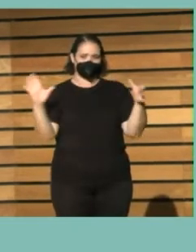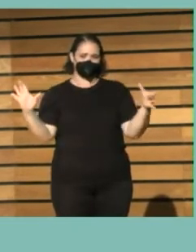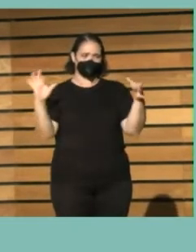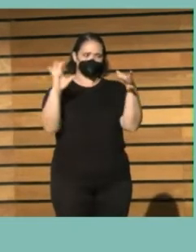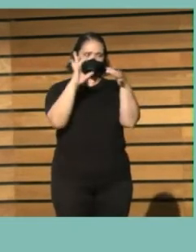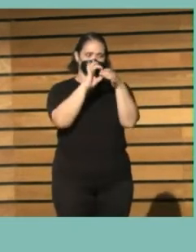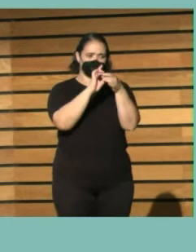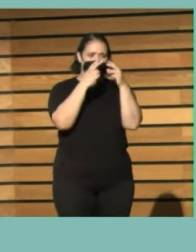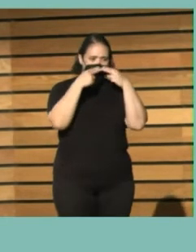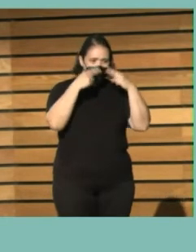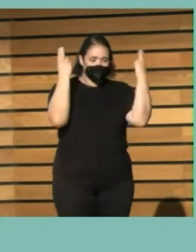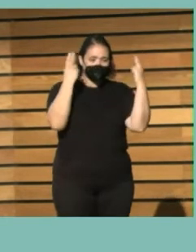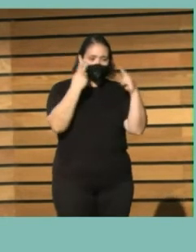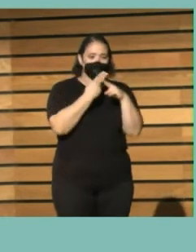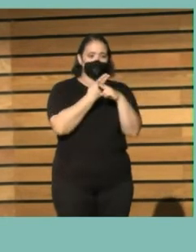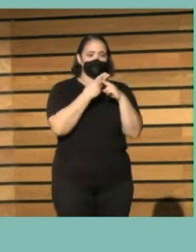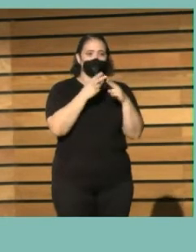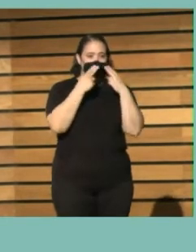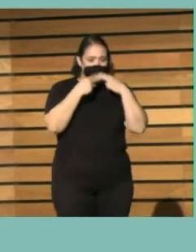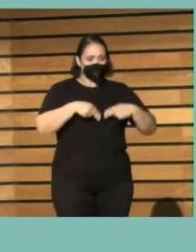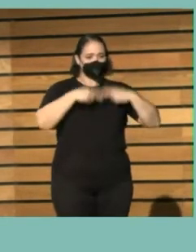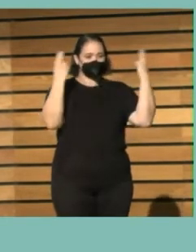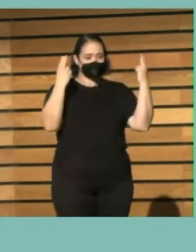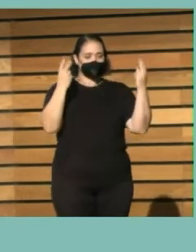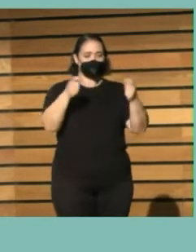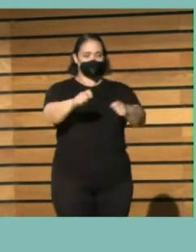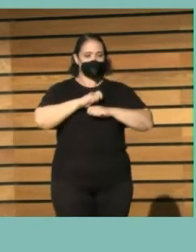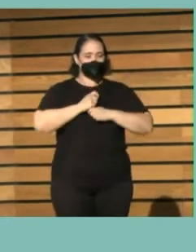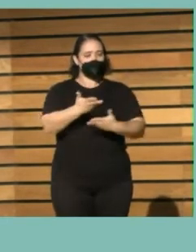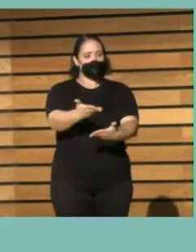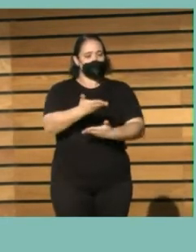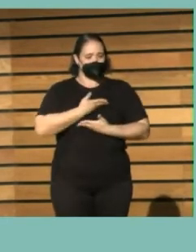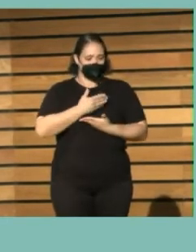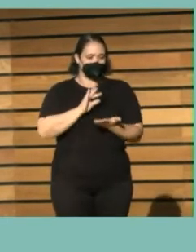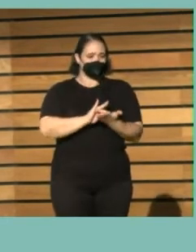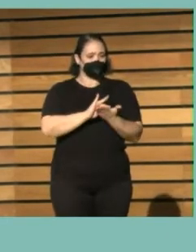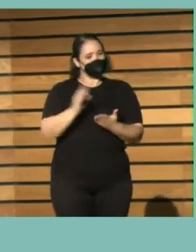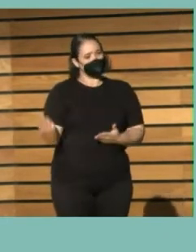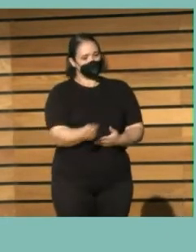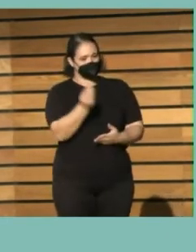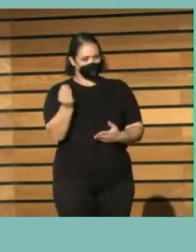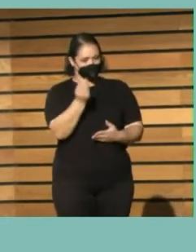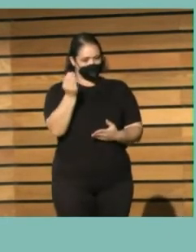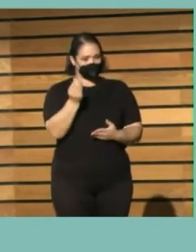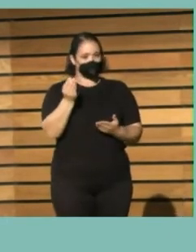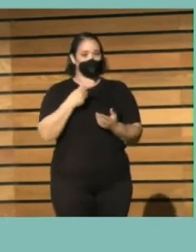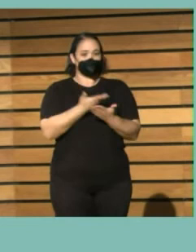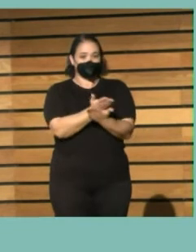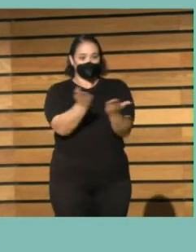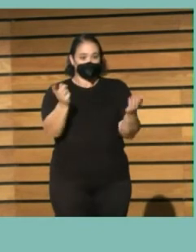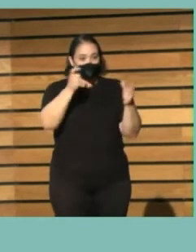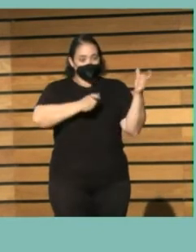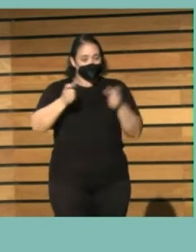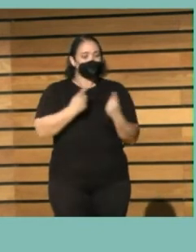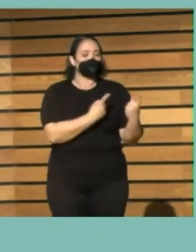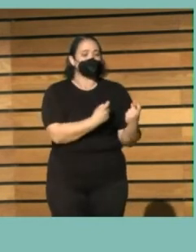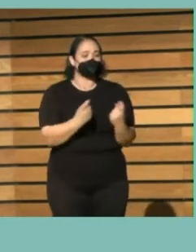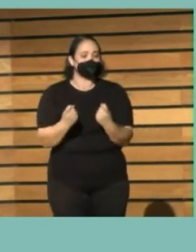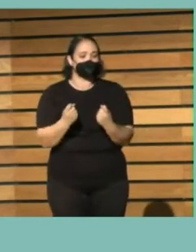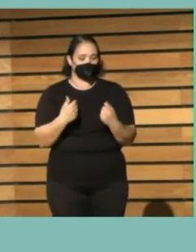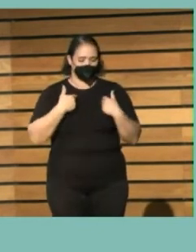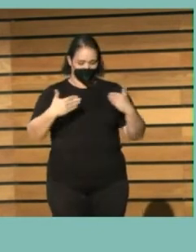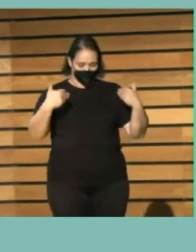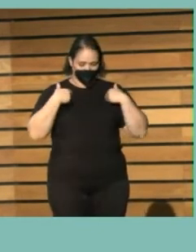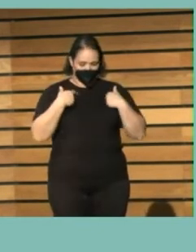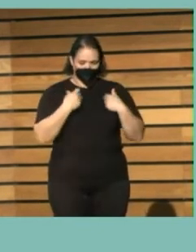públicas que contribuyan y ayuden a desarrollar los servicios que la sociedad necesita pero el bibliotecario no es